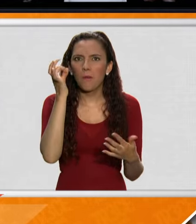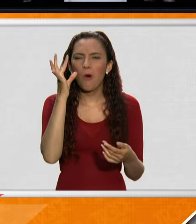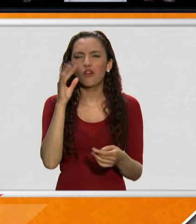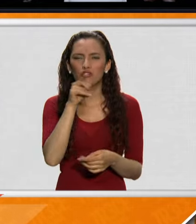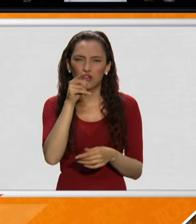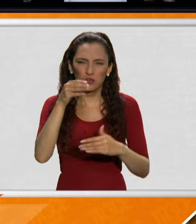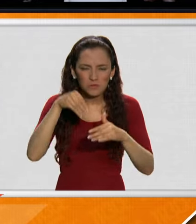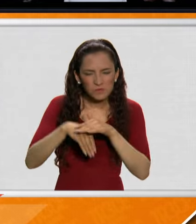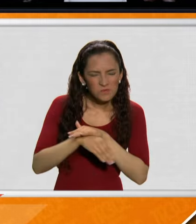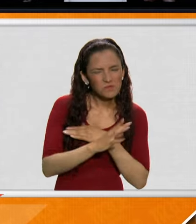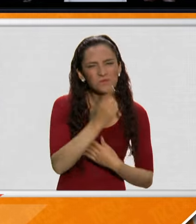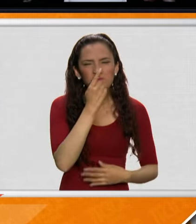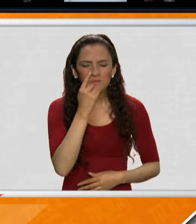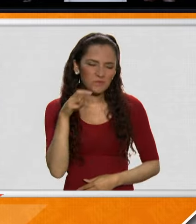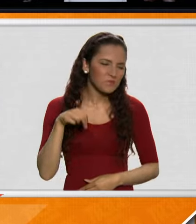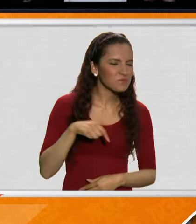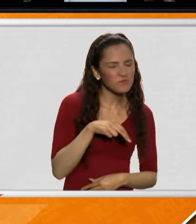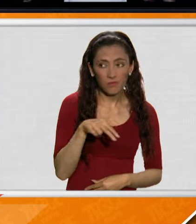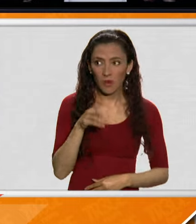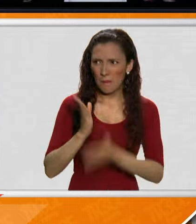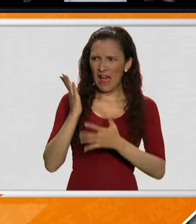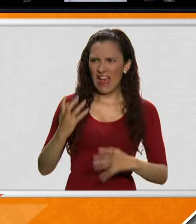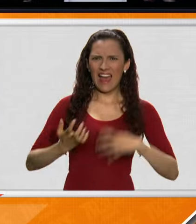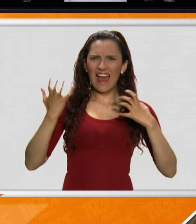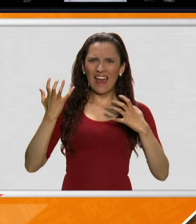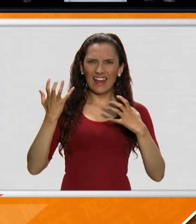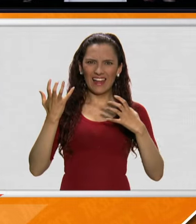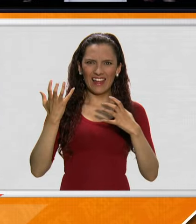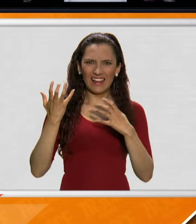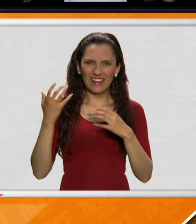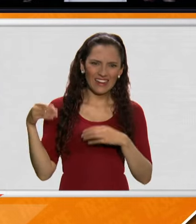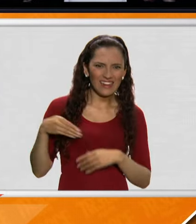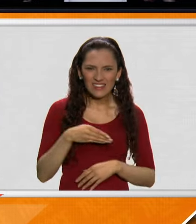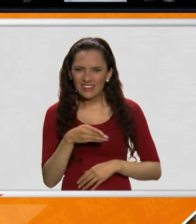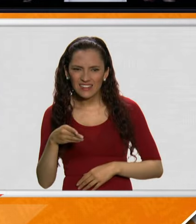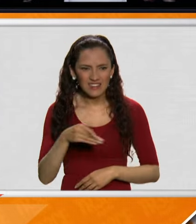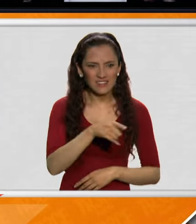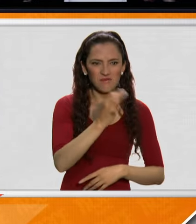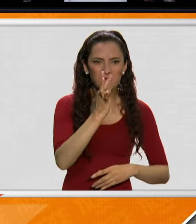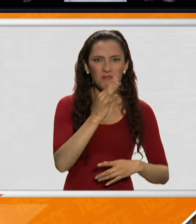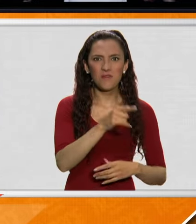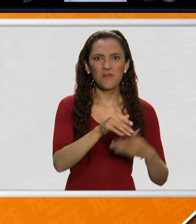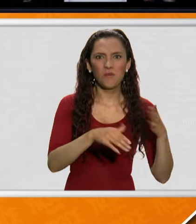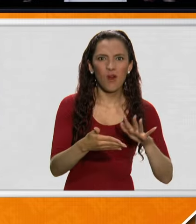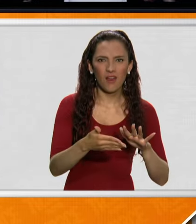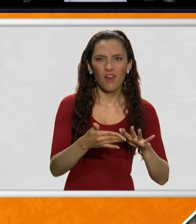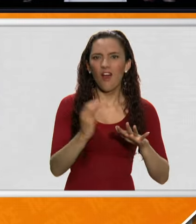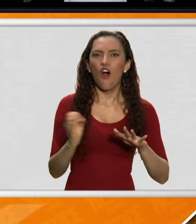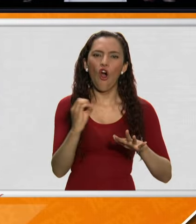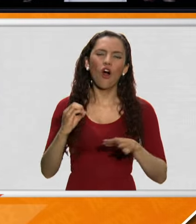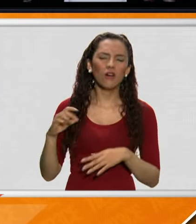espectro, conducir al público al camino de la muerte o simplemente desaparecer.